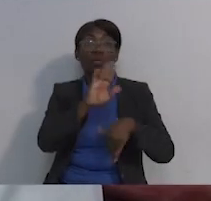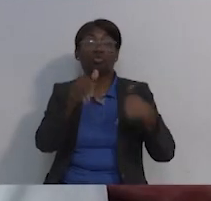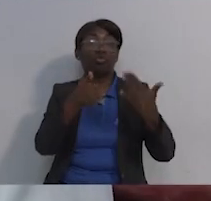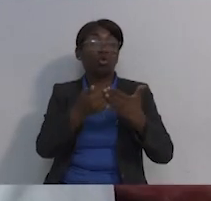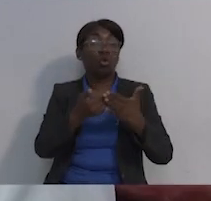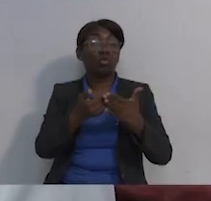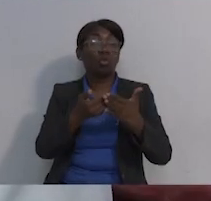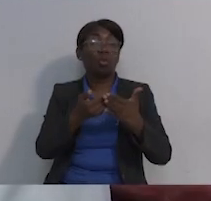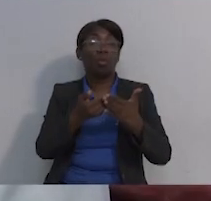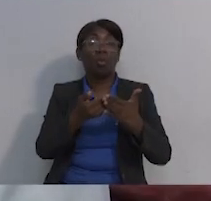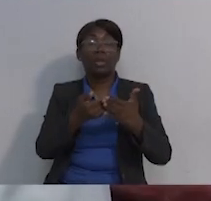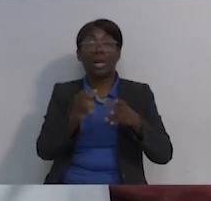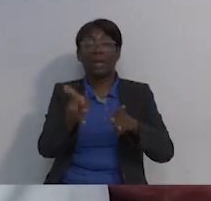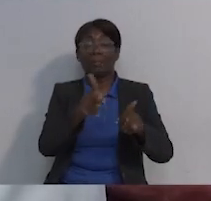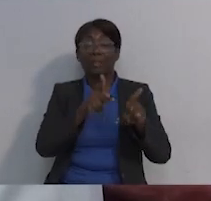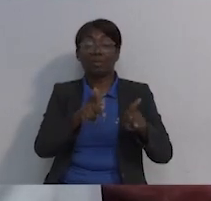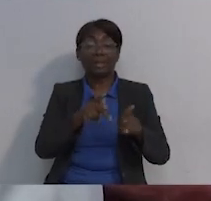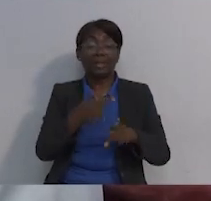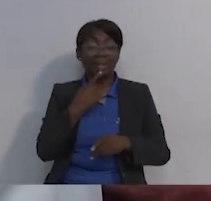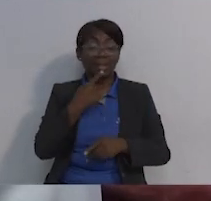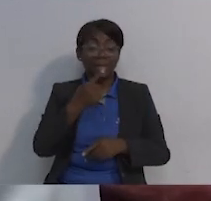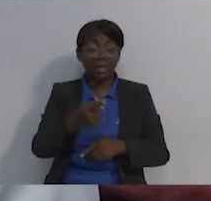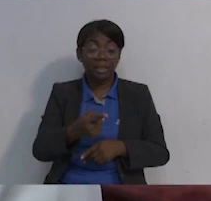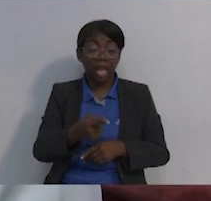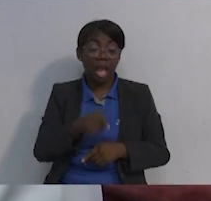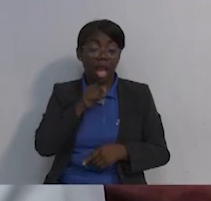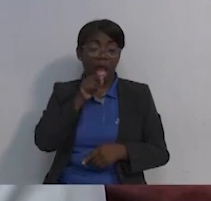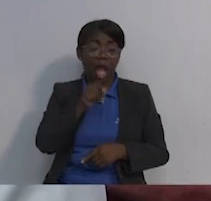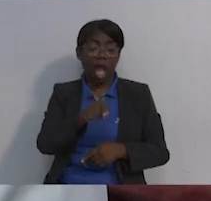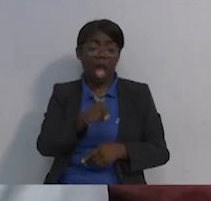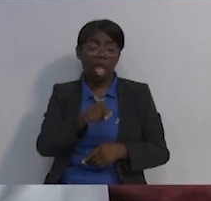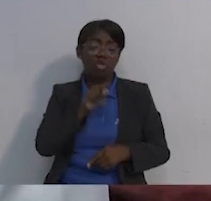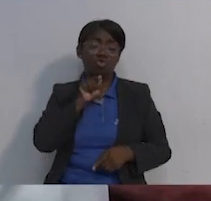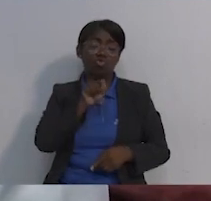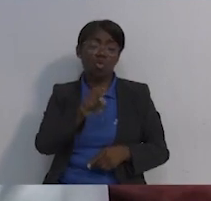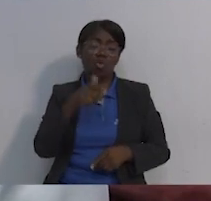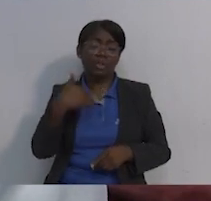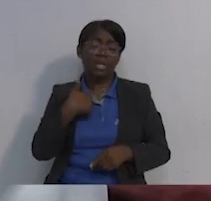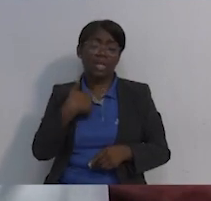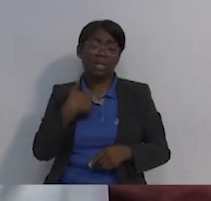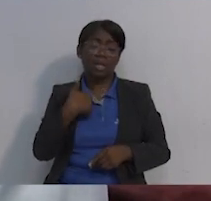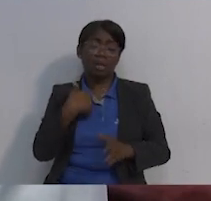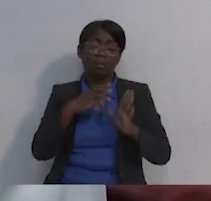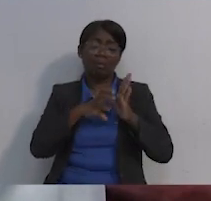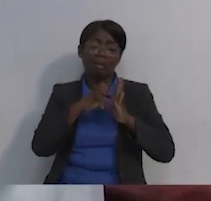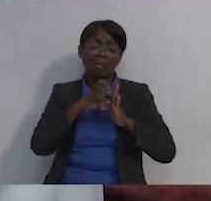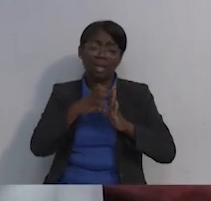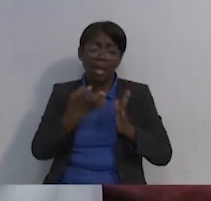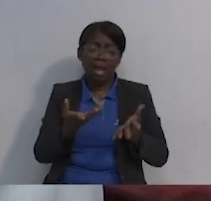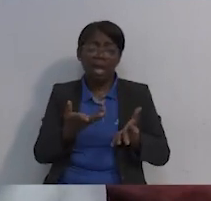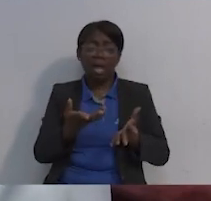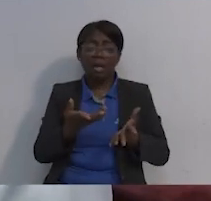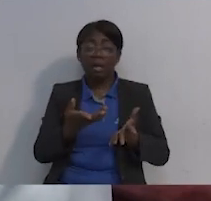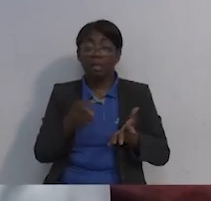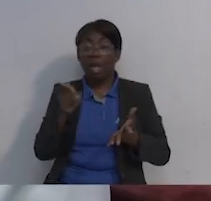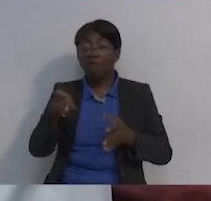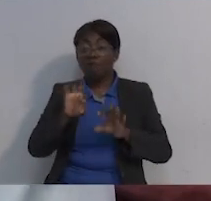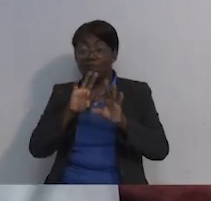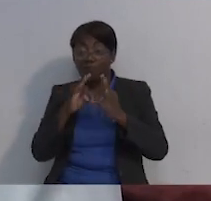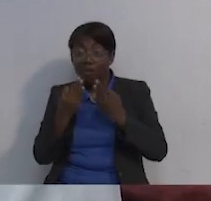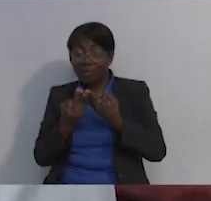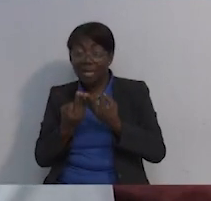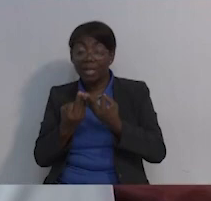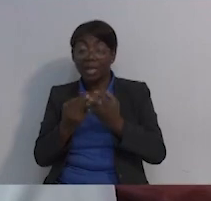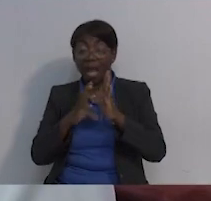Pasa lo que pasa con todo el mundo que le dan un diagnóstico de cáncer. Te dicen la palabrota, has tenido